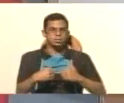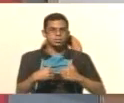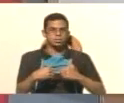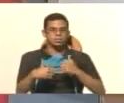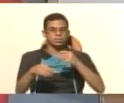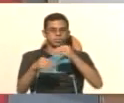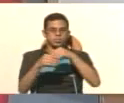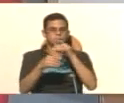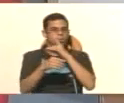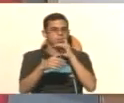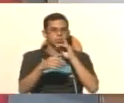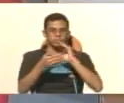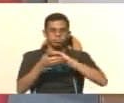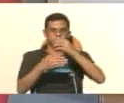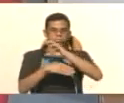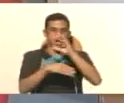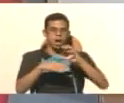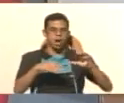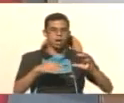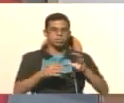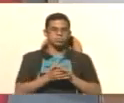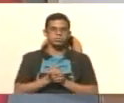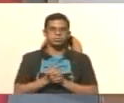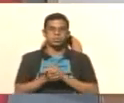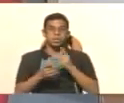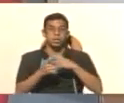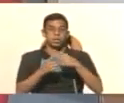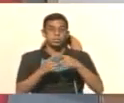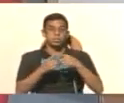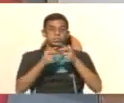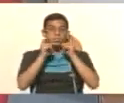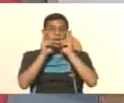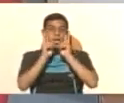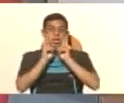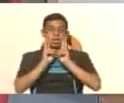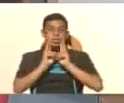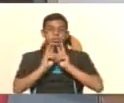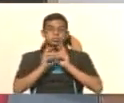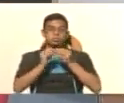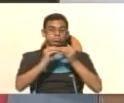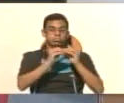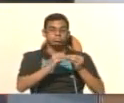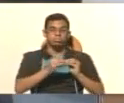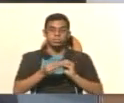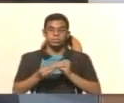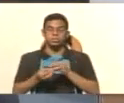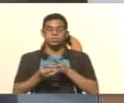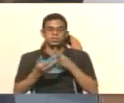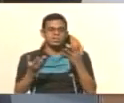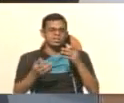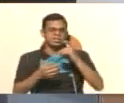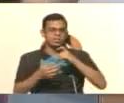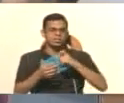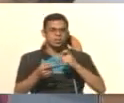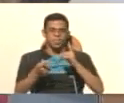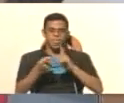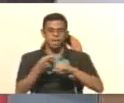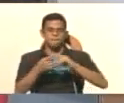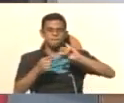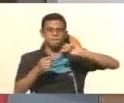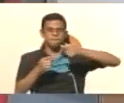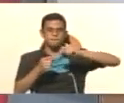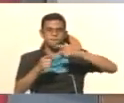proyecto canaima educativo. Entonces, el mantenimiento preventivo, fíjense que lo único que requerimos fue un